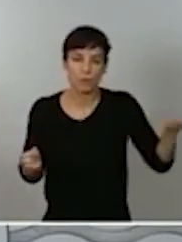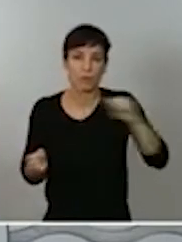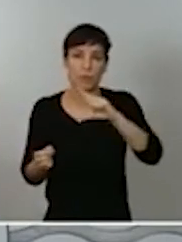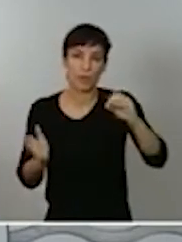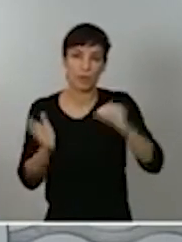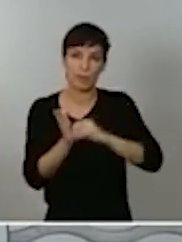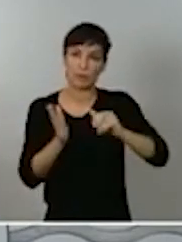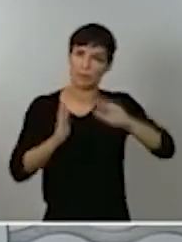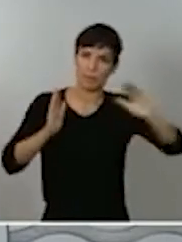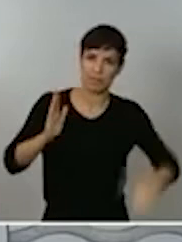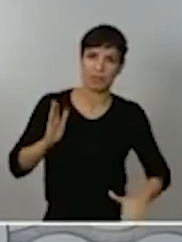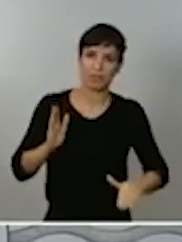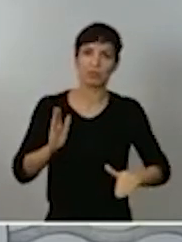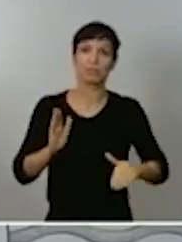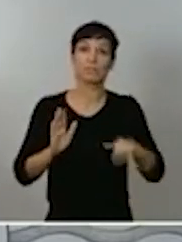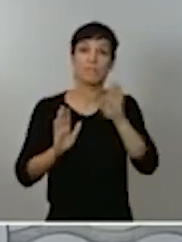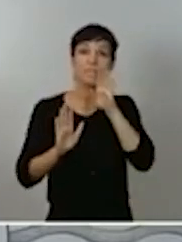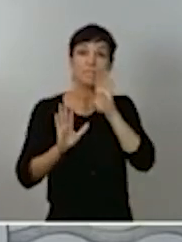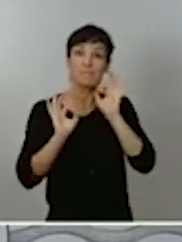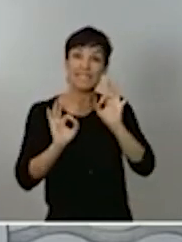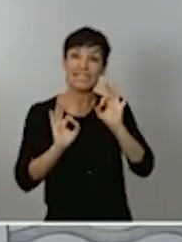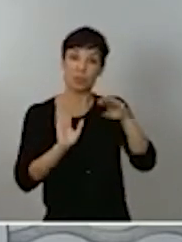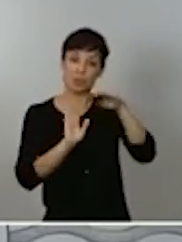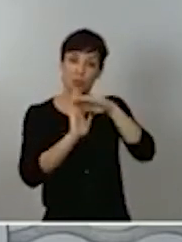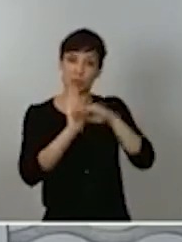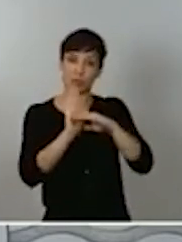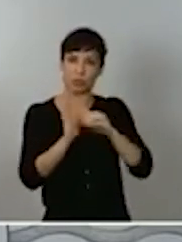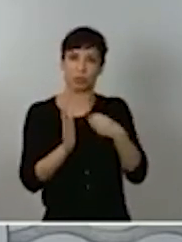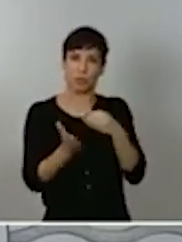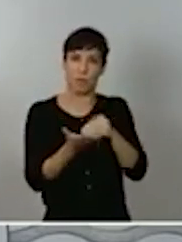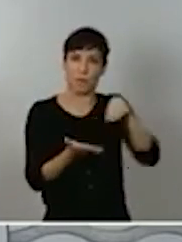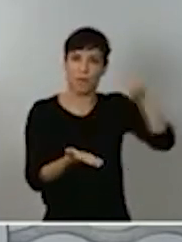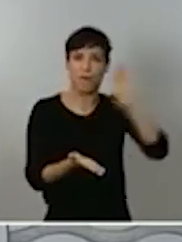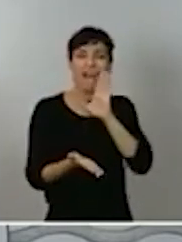se cumplan los mismos requisitos de alta incidencia que antes he descrito.